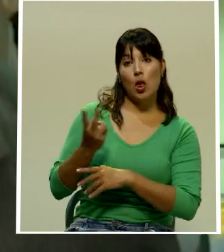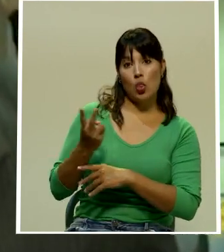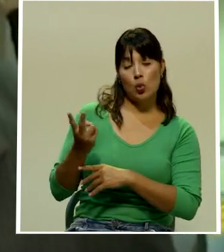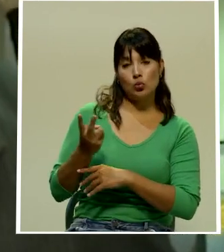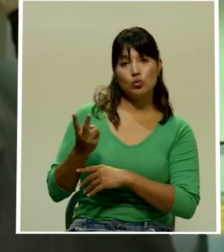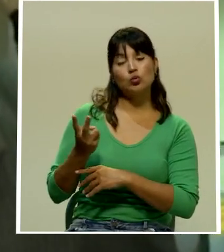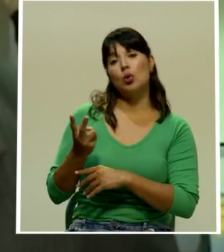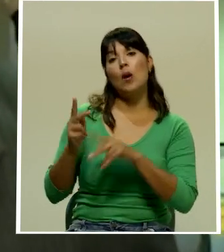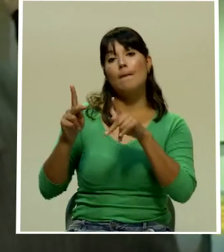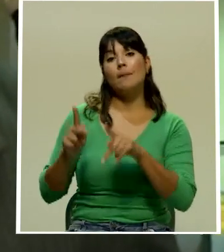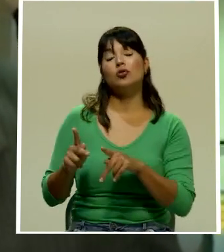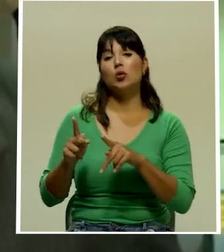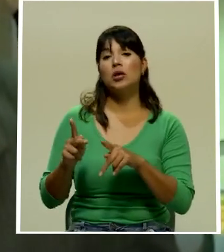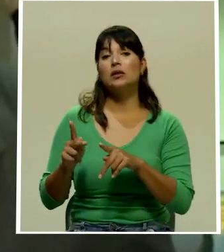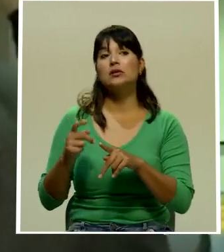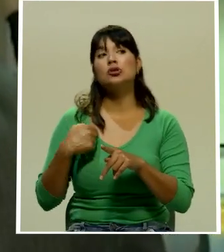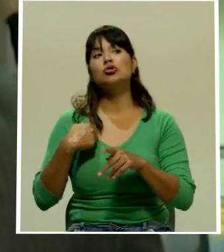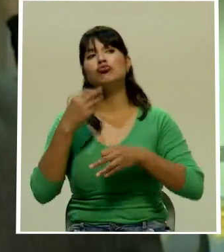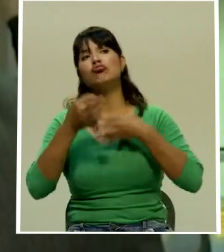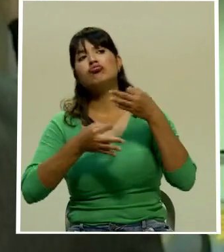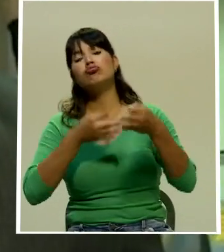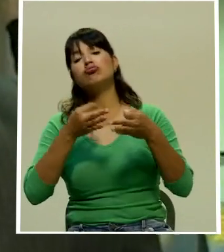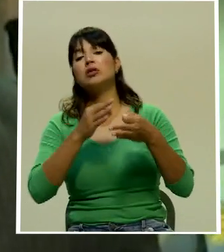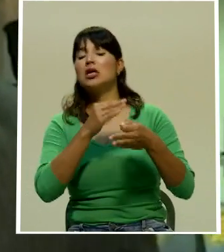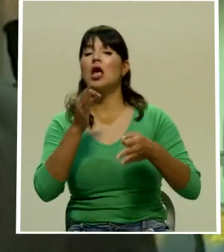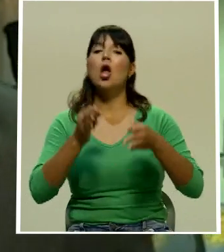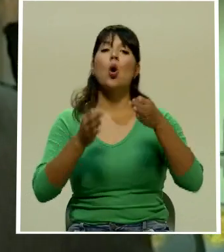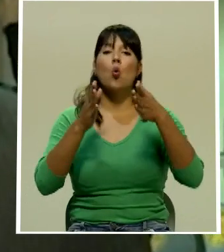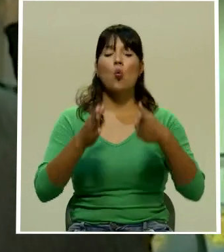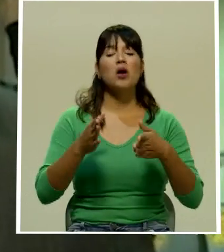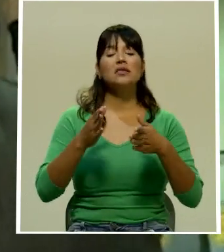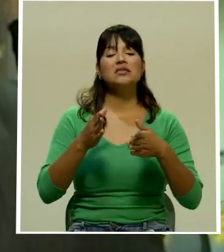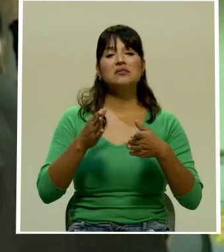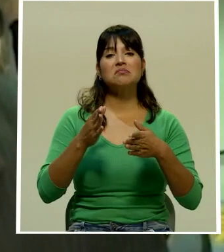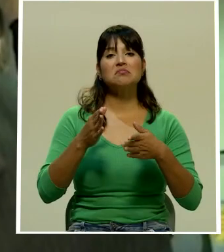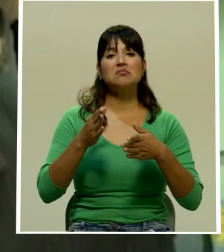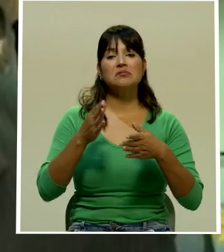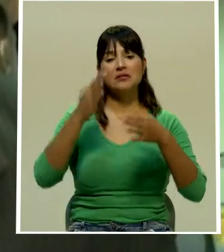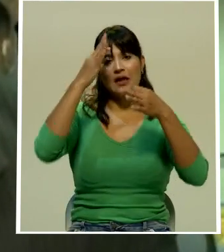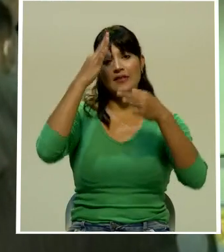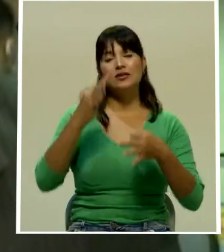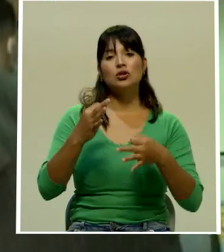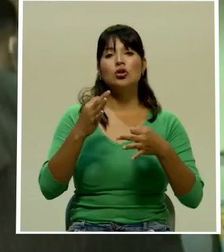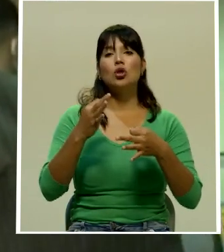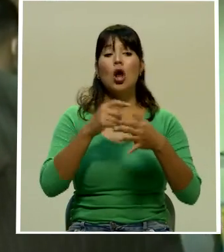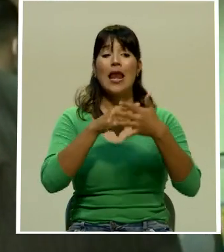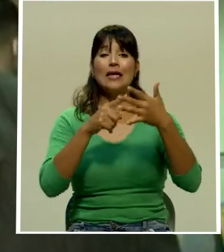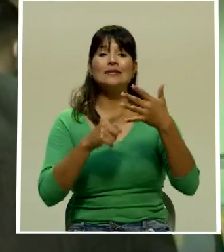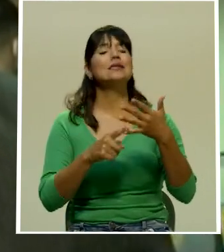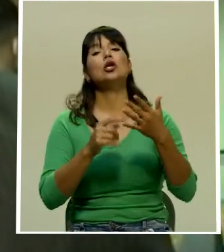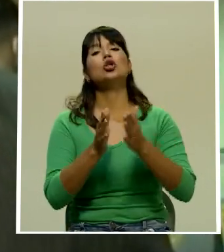el juez consideró que las medidas cautelares que se estaban solicitando no